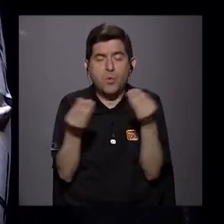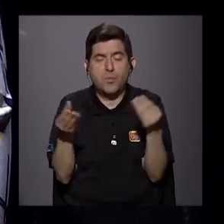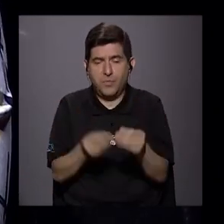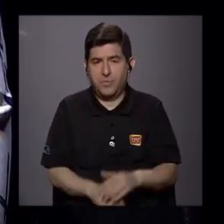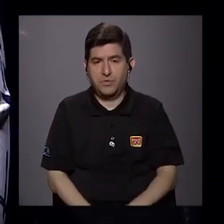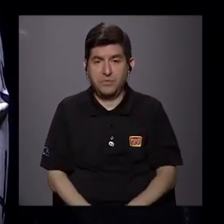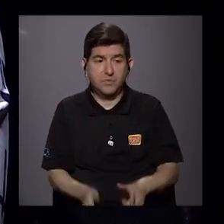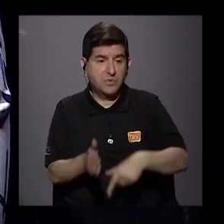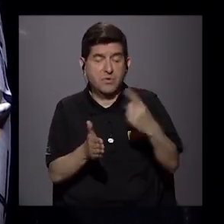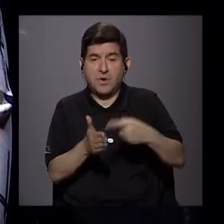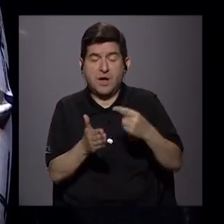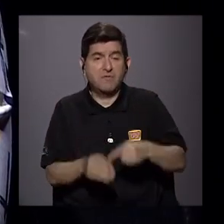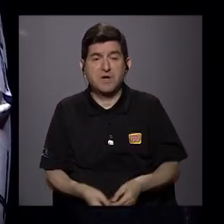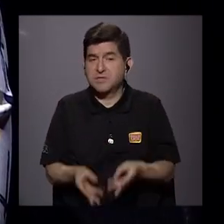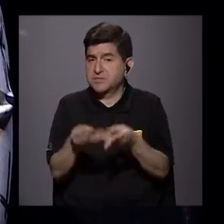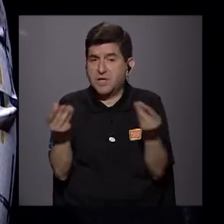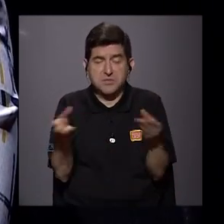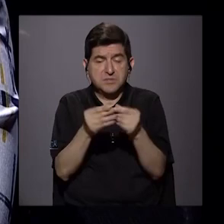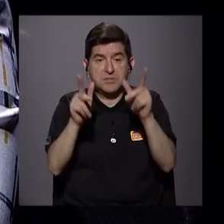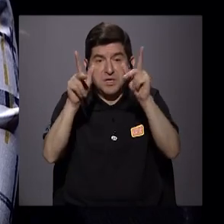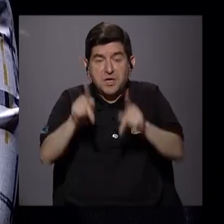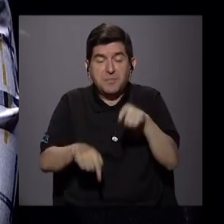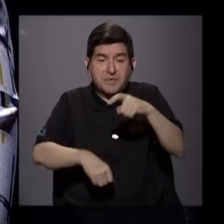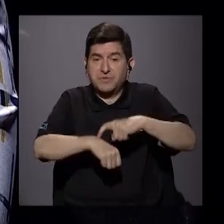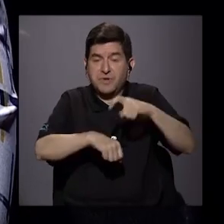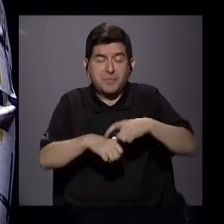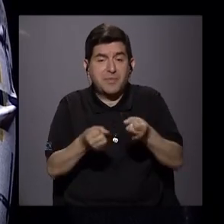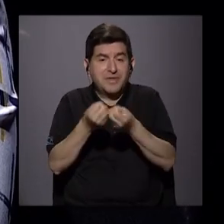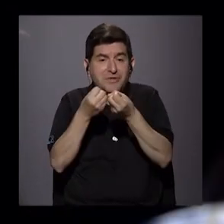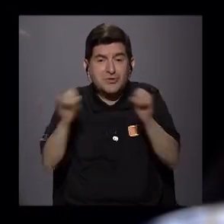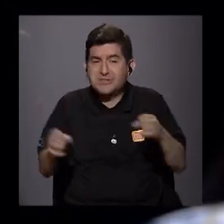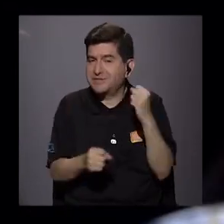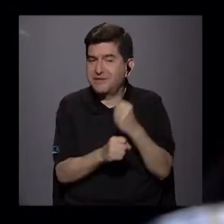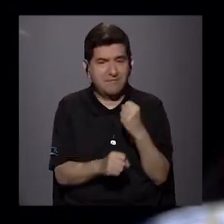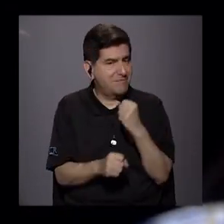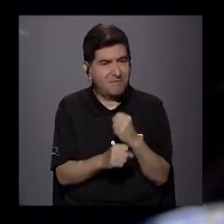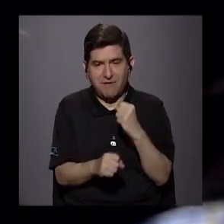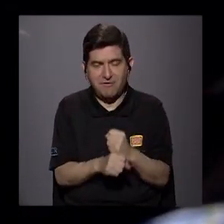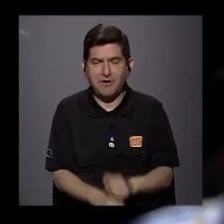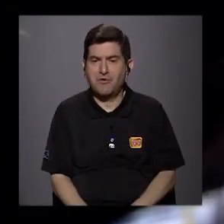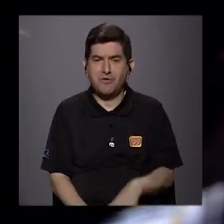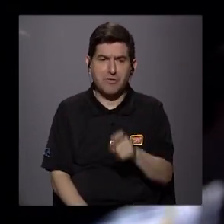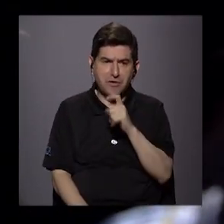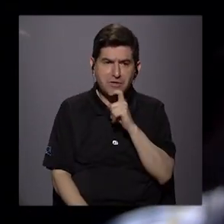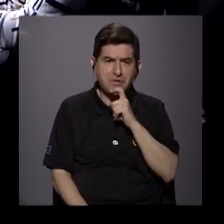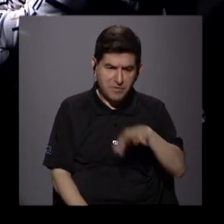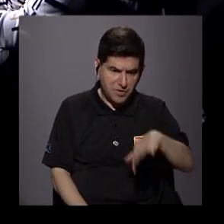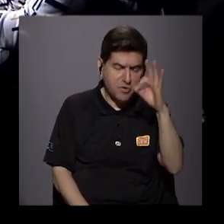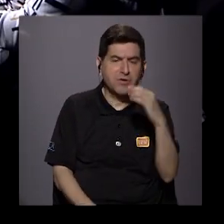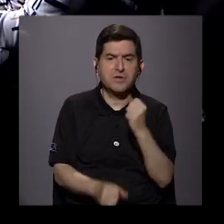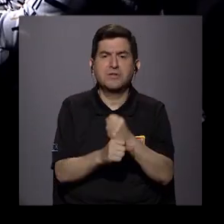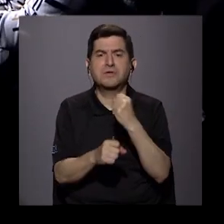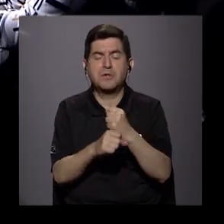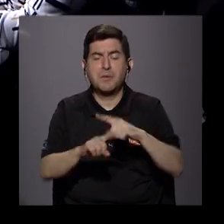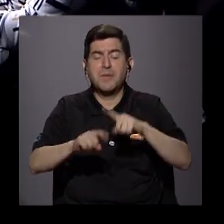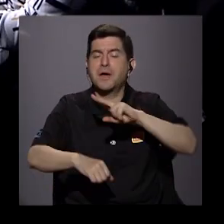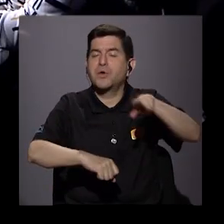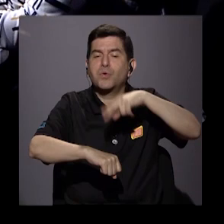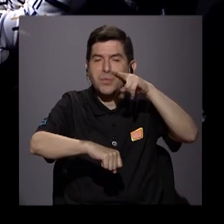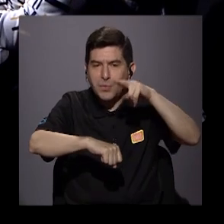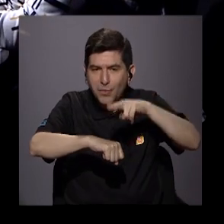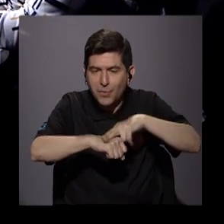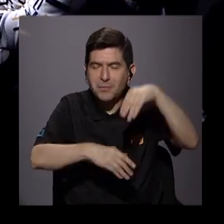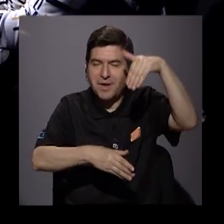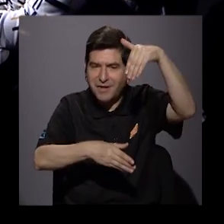agrícola, hay épocas en que no se produce y la población queda prácticamente desempleada en ese periodo y con dificultades para encontrar un empleo. Pero es normal,